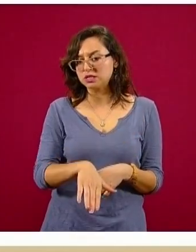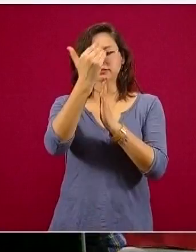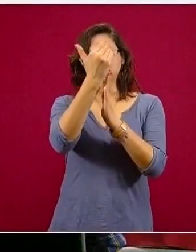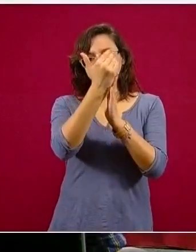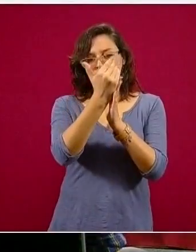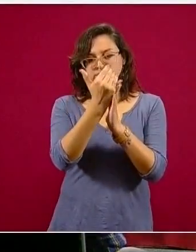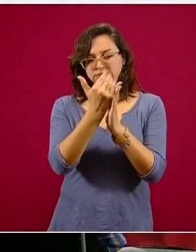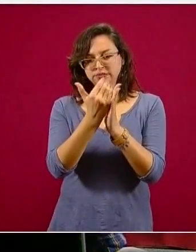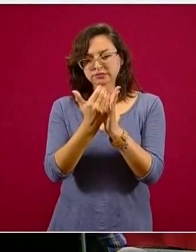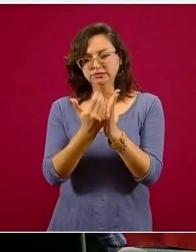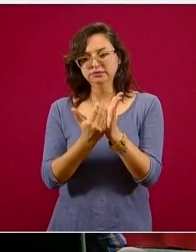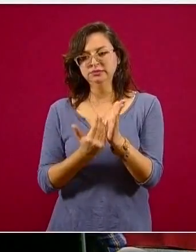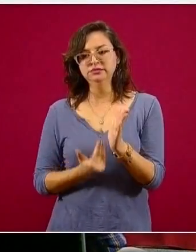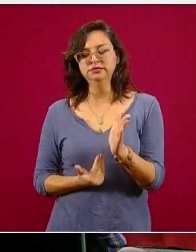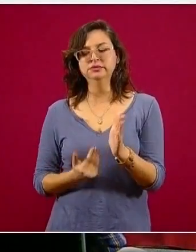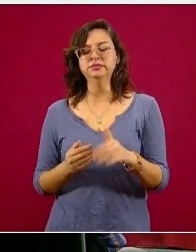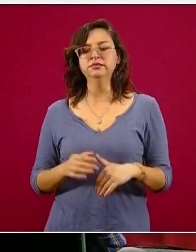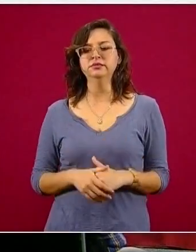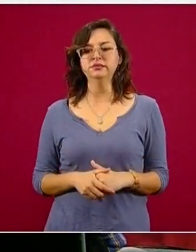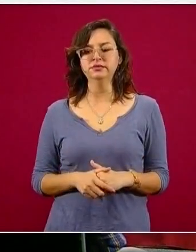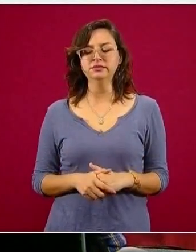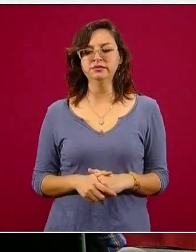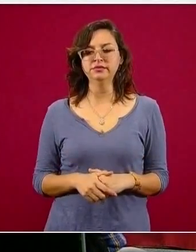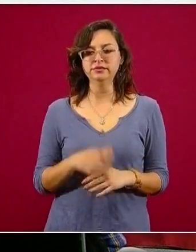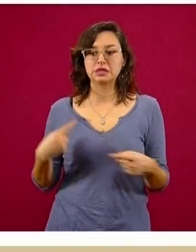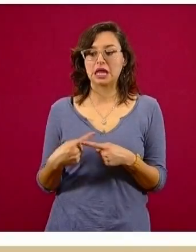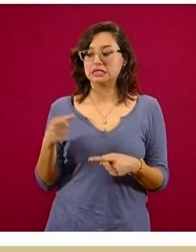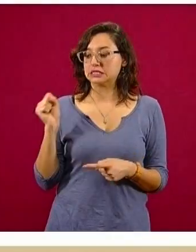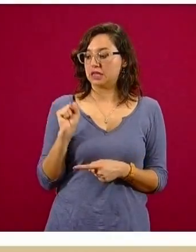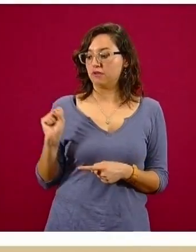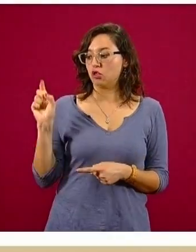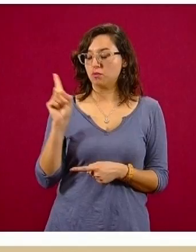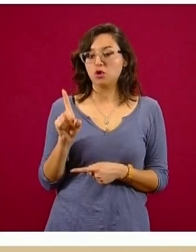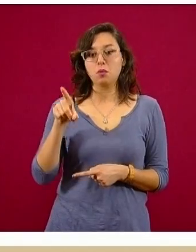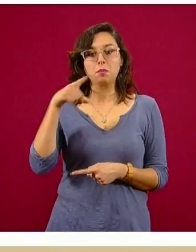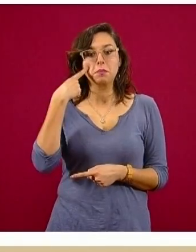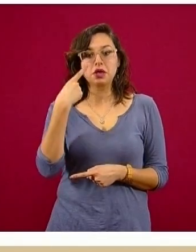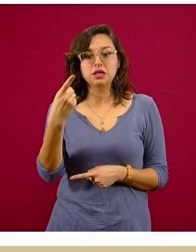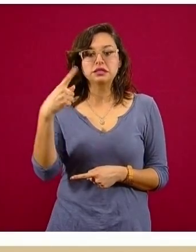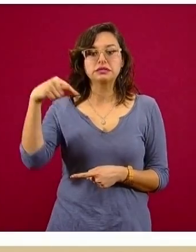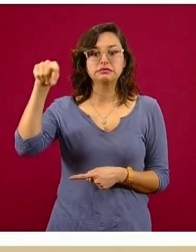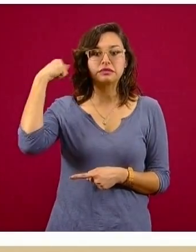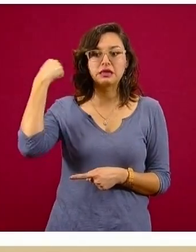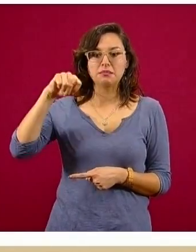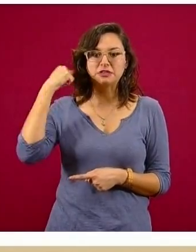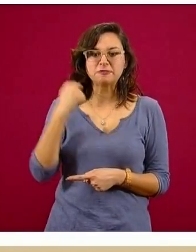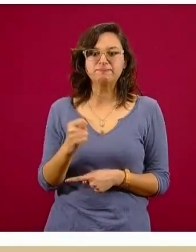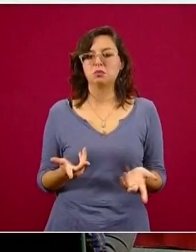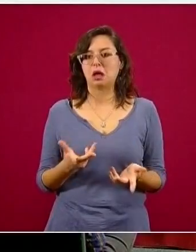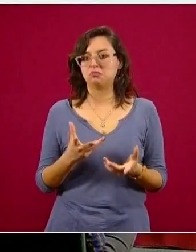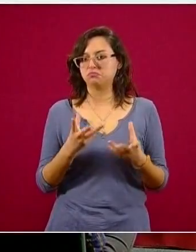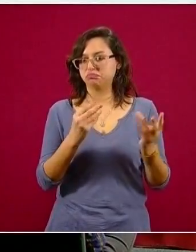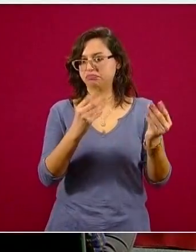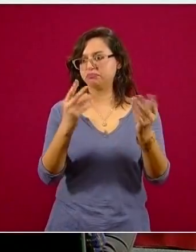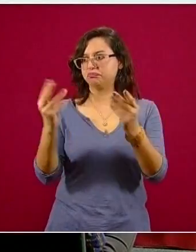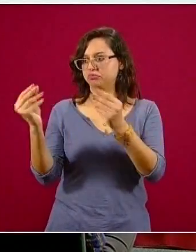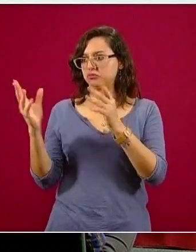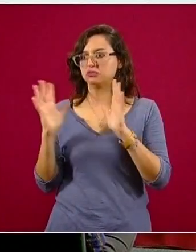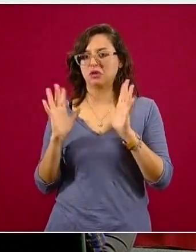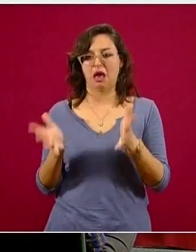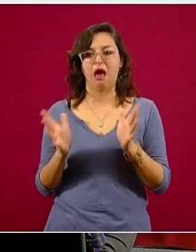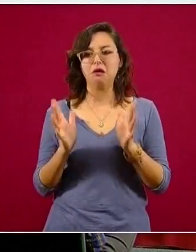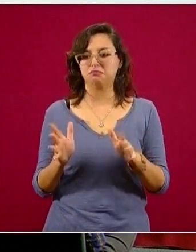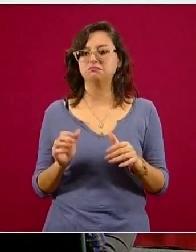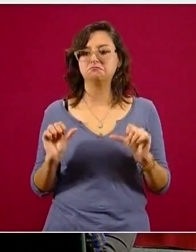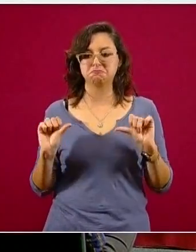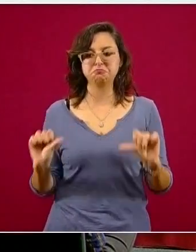ocupación hospitalaria, Tabasco pasó ya al tercer lugar al bajar de 78 a 76% en base al trabajo de ampliación de